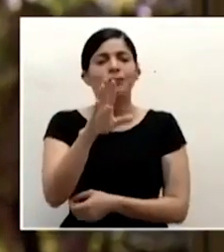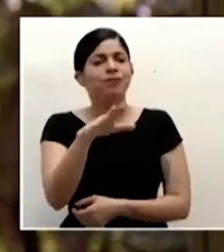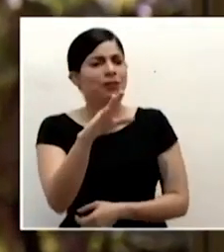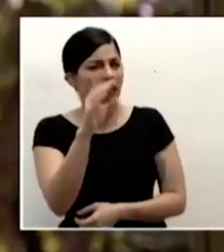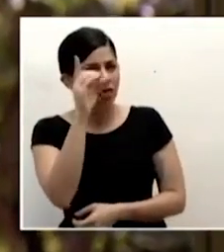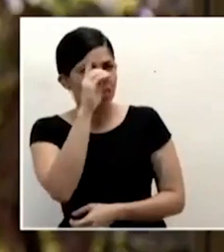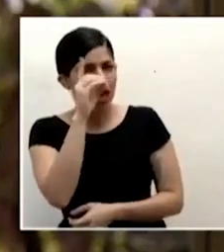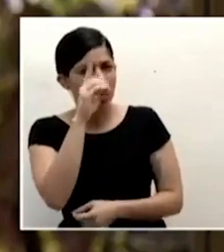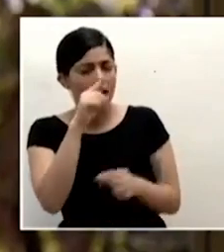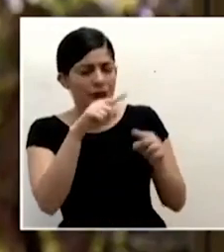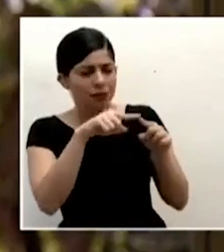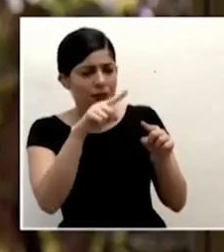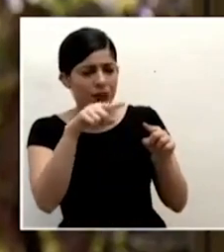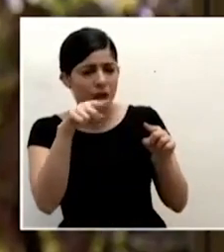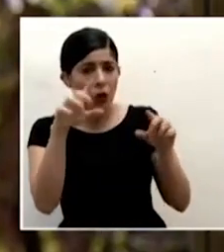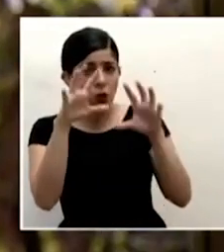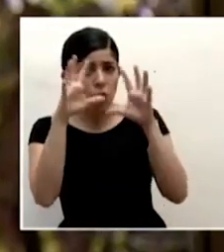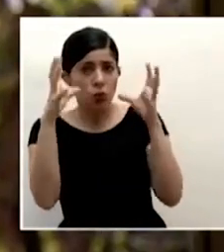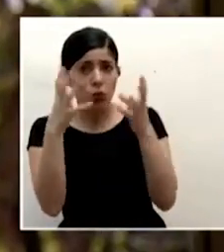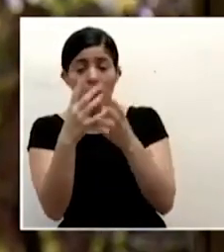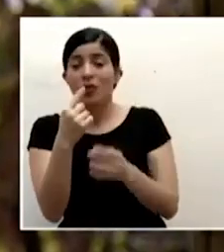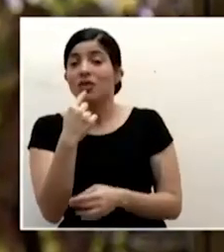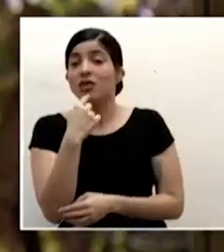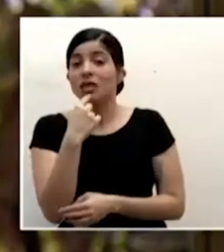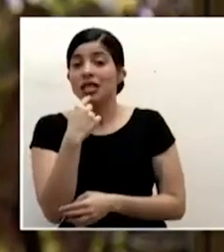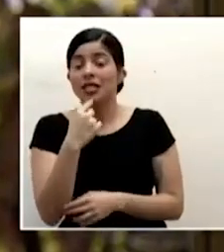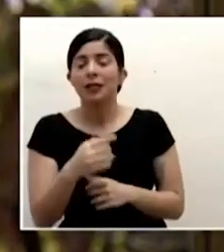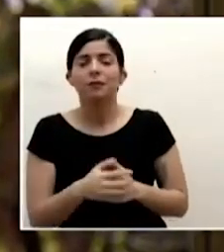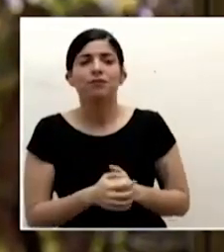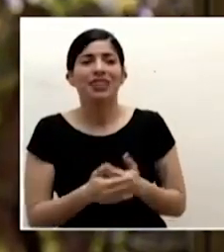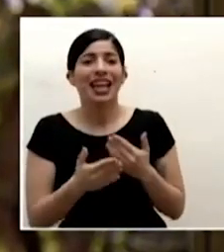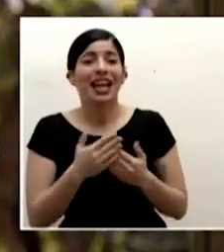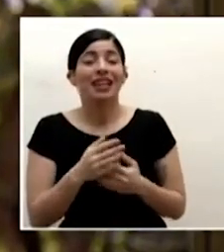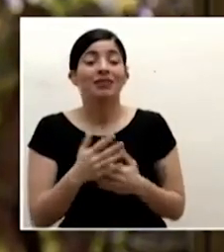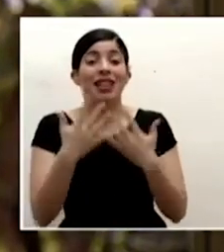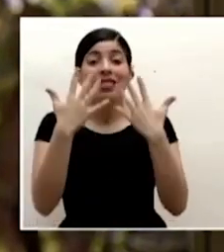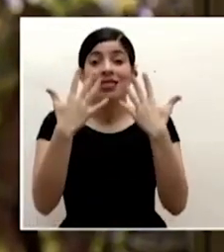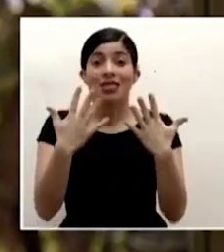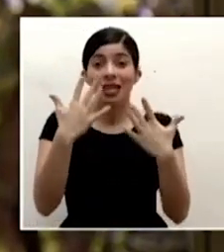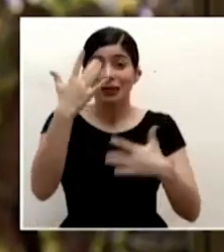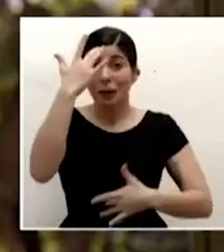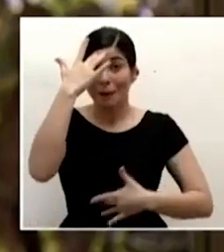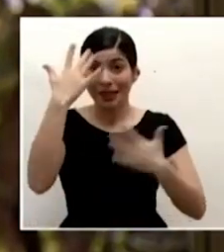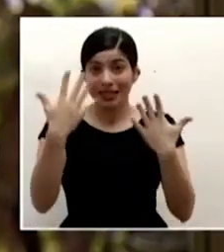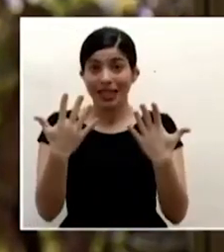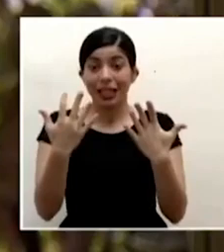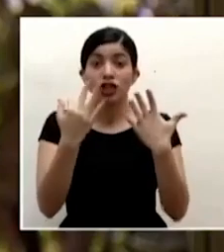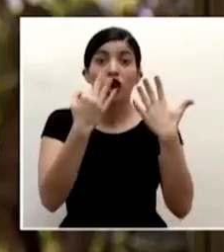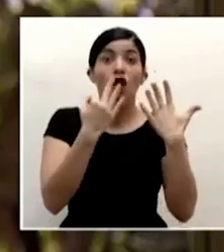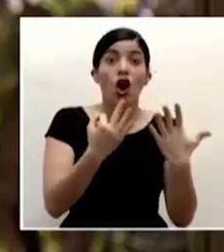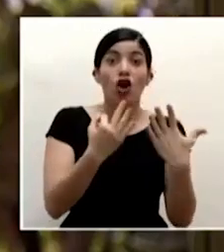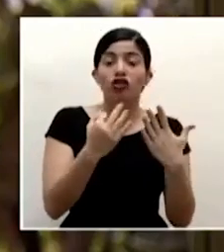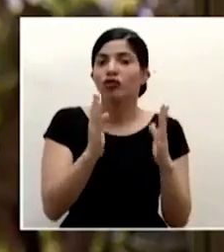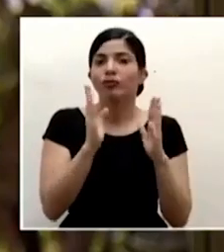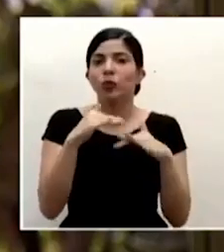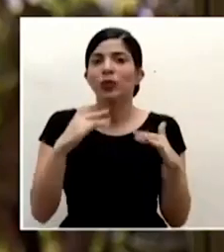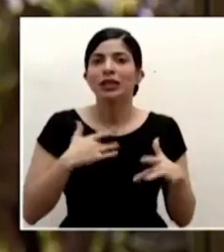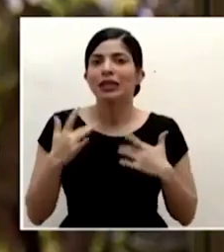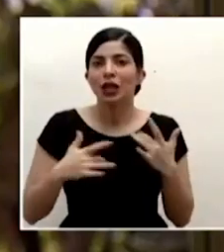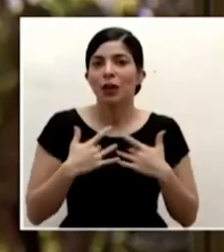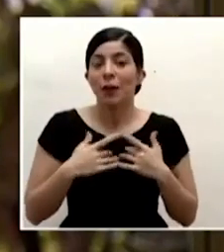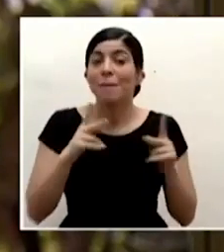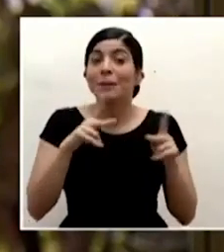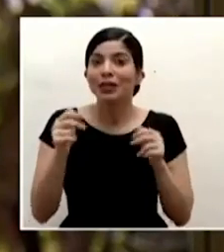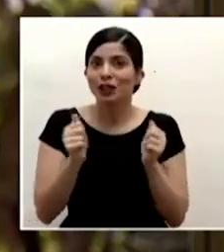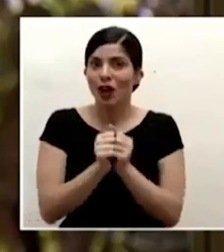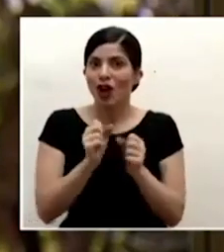mundiales indica que prácticamente 8 de cada 10 pacientes son asintomáticos pacientes del covid-19 considerando